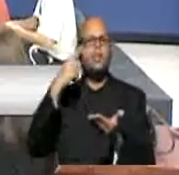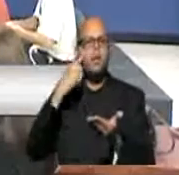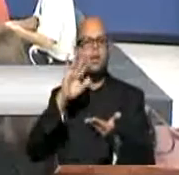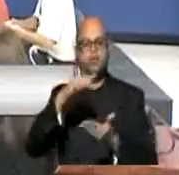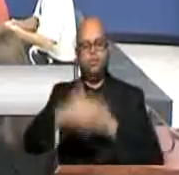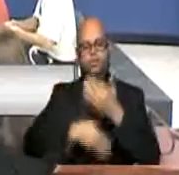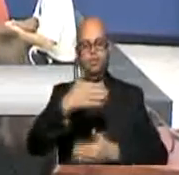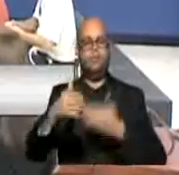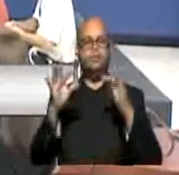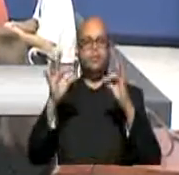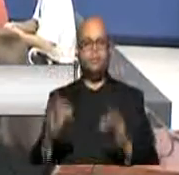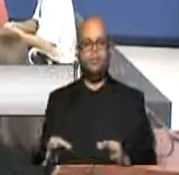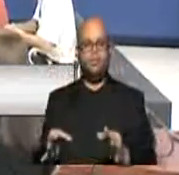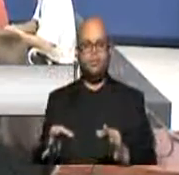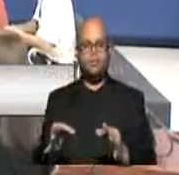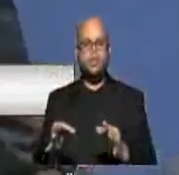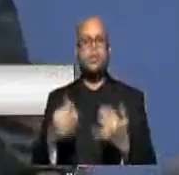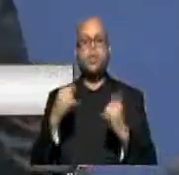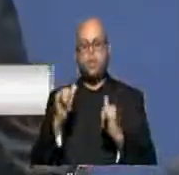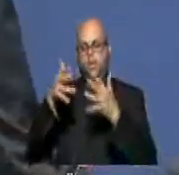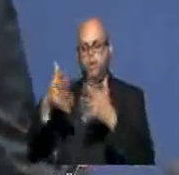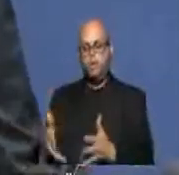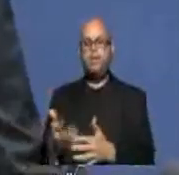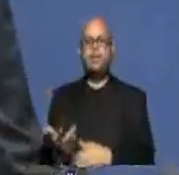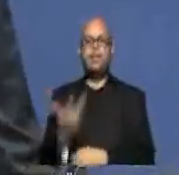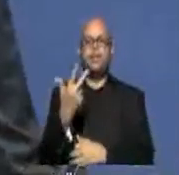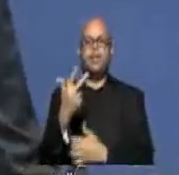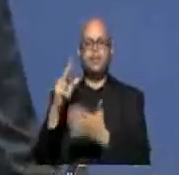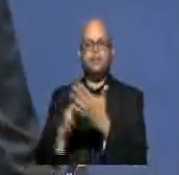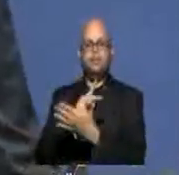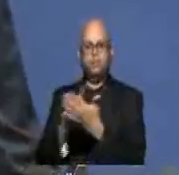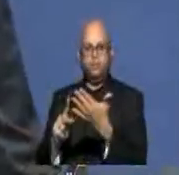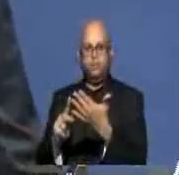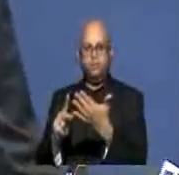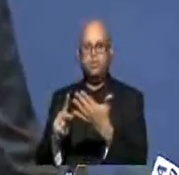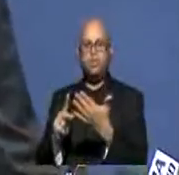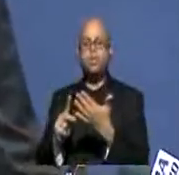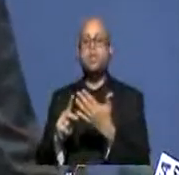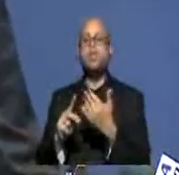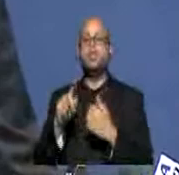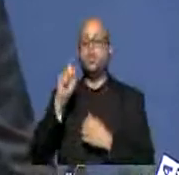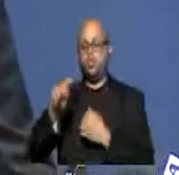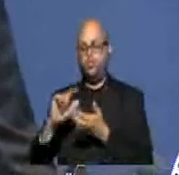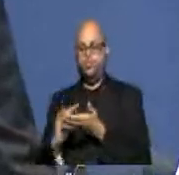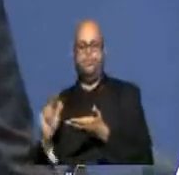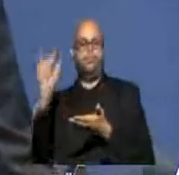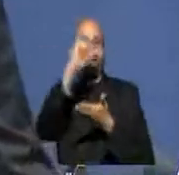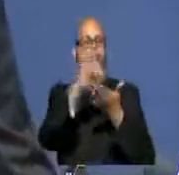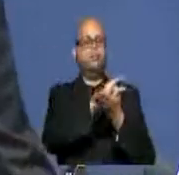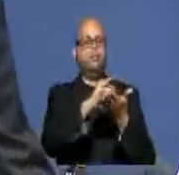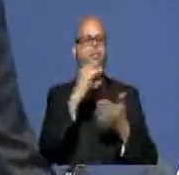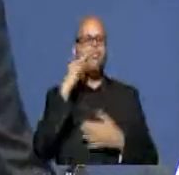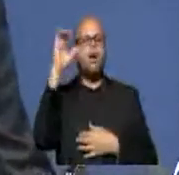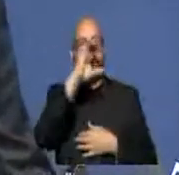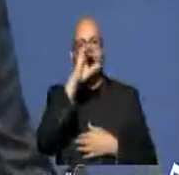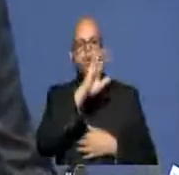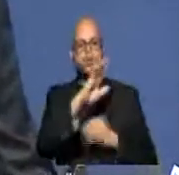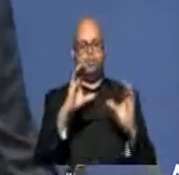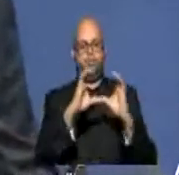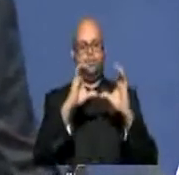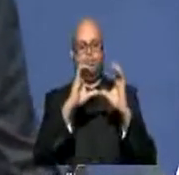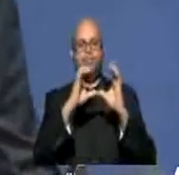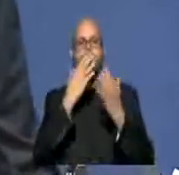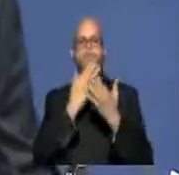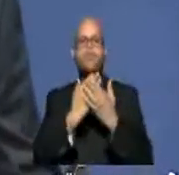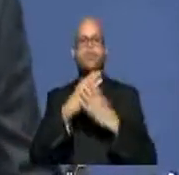confirmación. Le faltan tres planillas sobre ingresos y tuvo que viajar a Nueva York a buscar su certificado de buena conducta, un